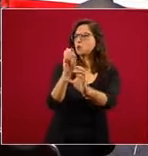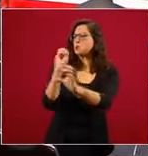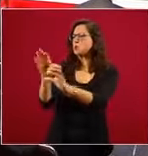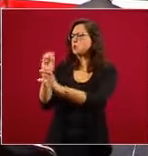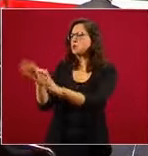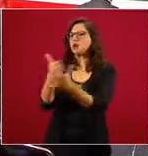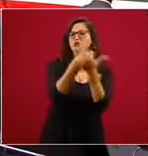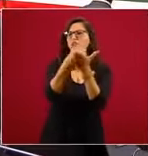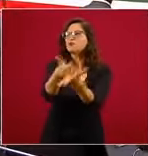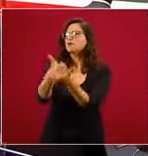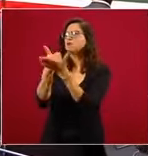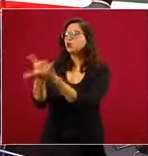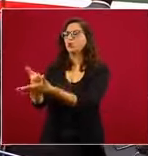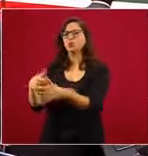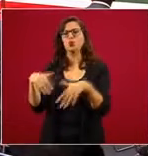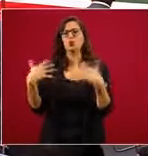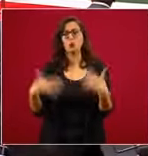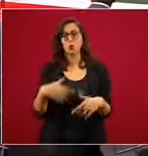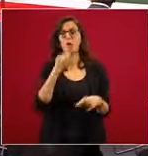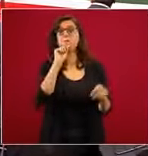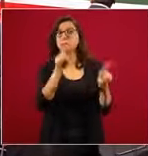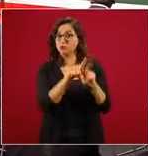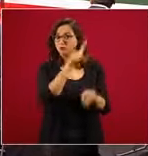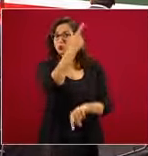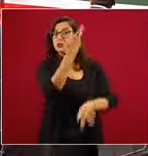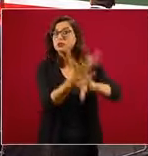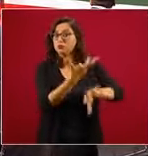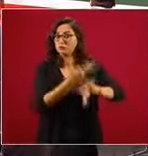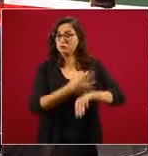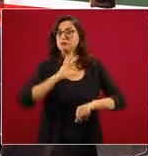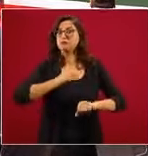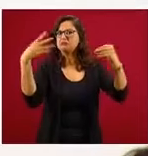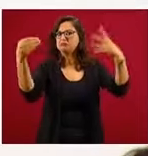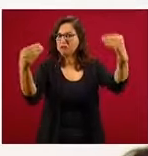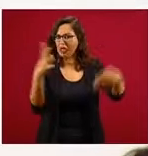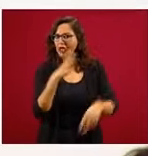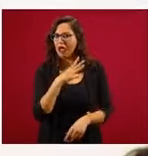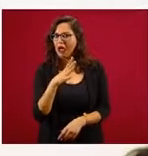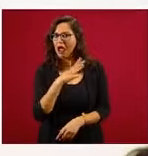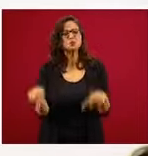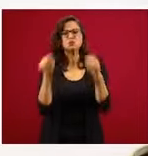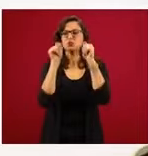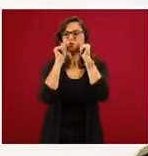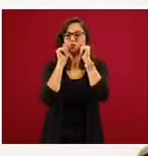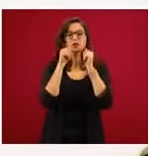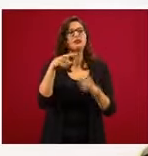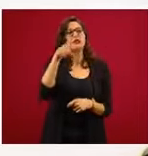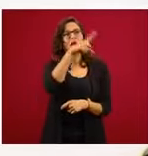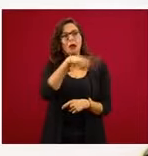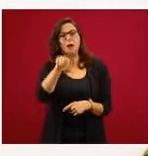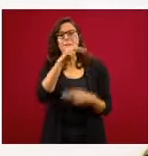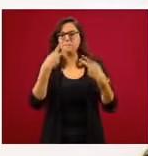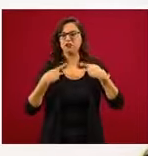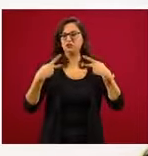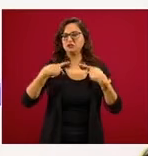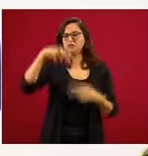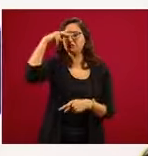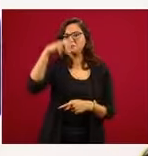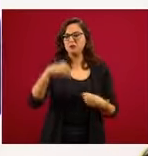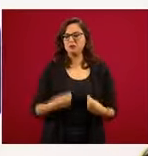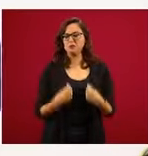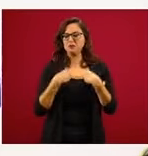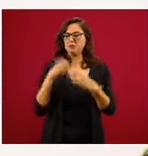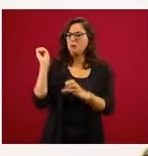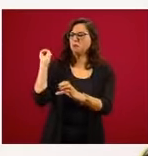pesar de la pandemia en Estados Unidos, las remesas han crecido en 10 por ciento en